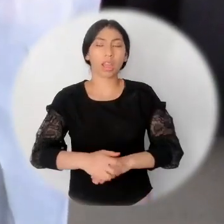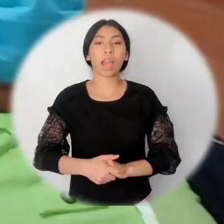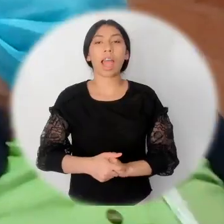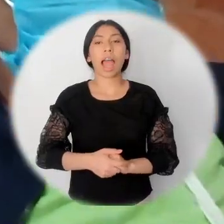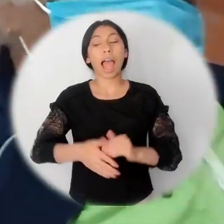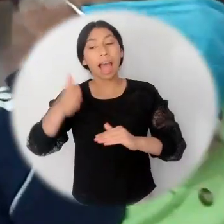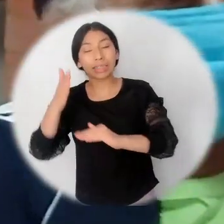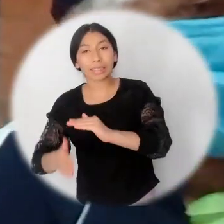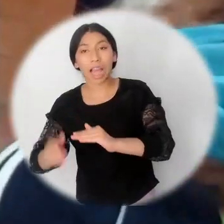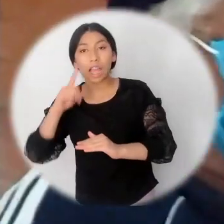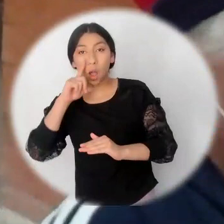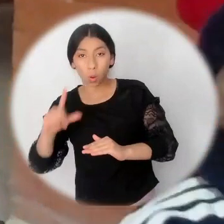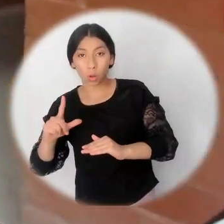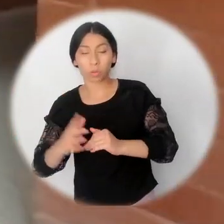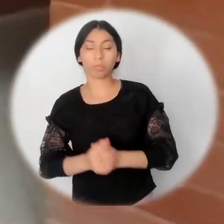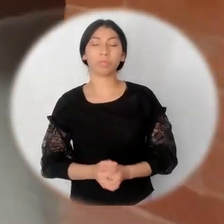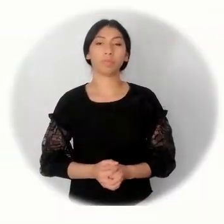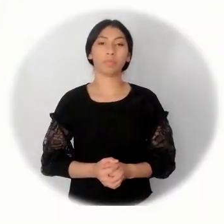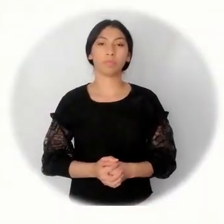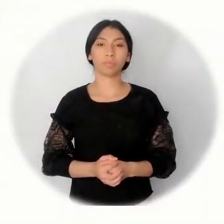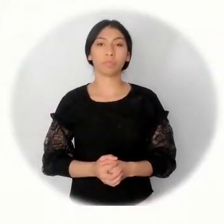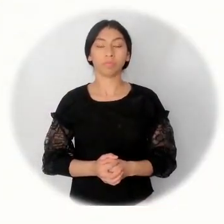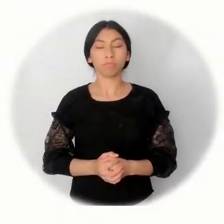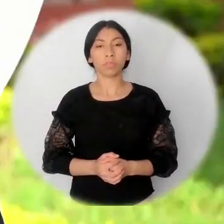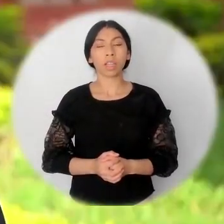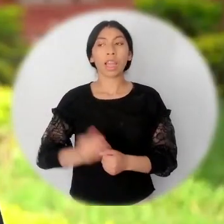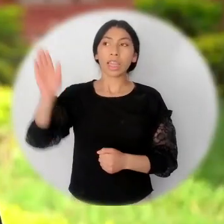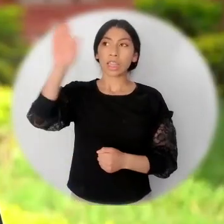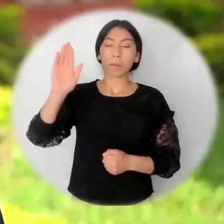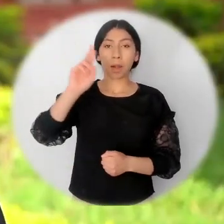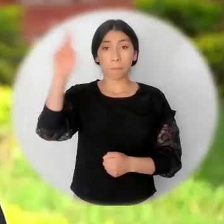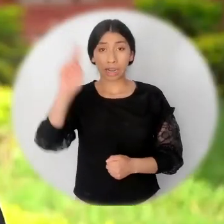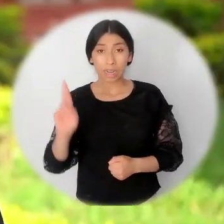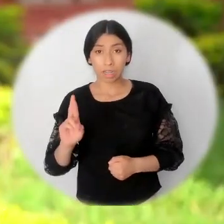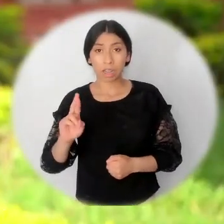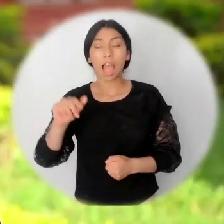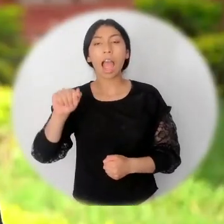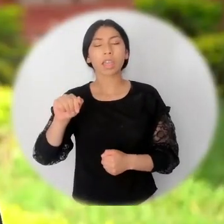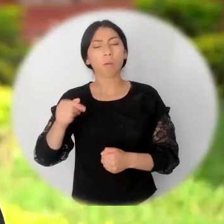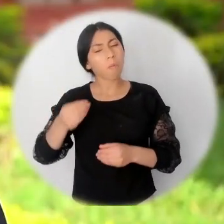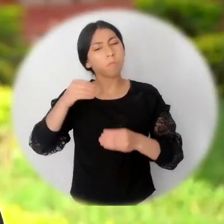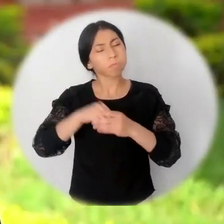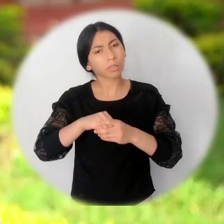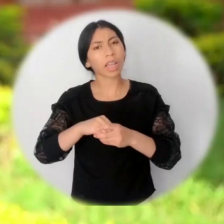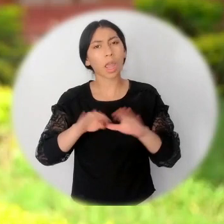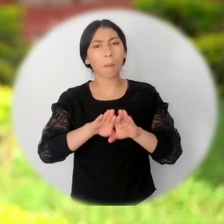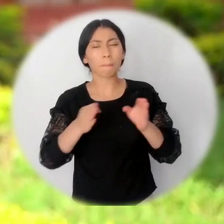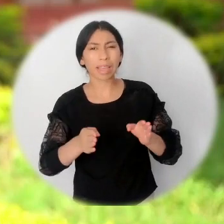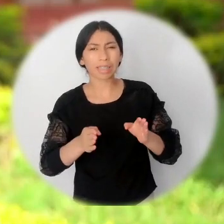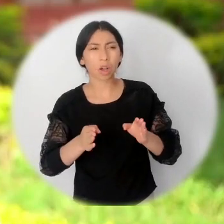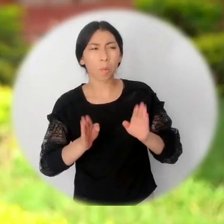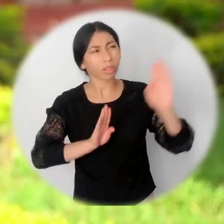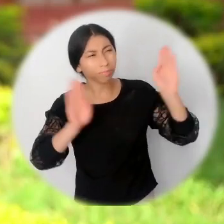de pesos, pagos con fecha de corte a julio. En el departamento de Rizaralda se realizó la instalación de la mesa de reincorporación